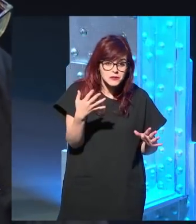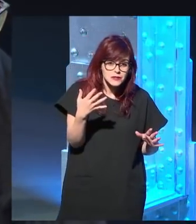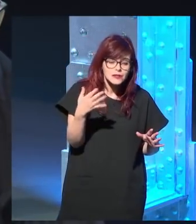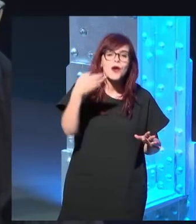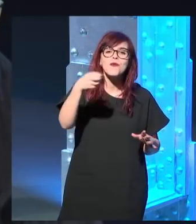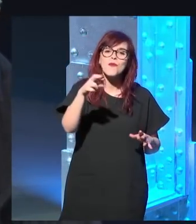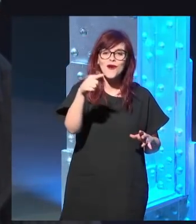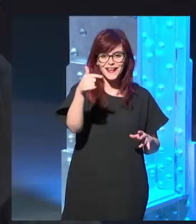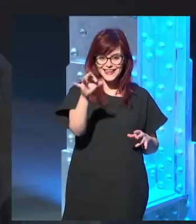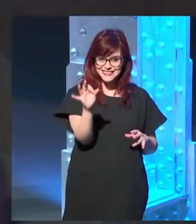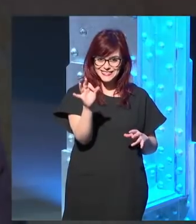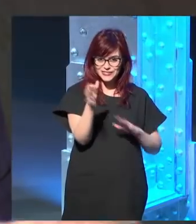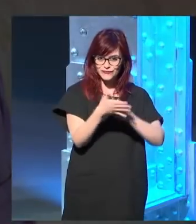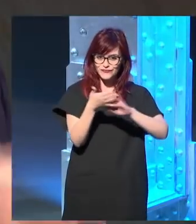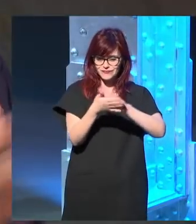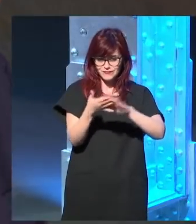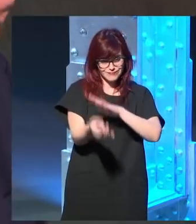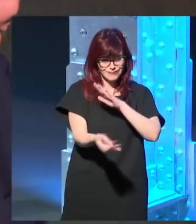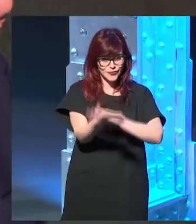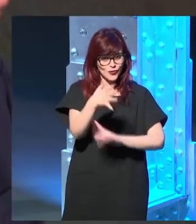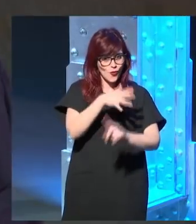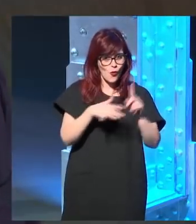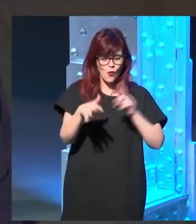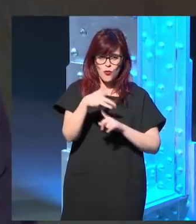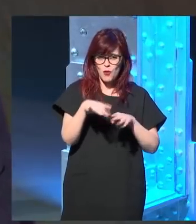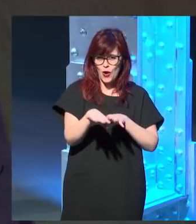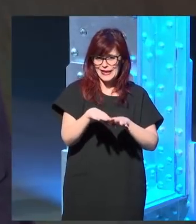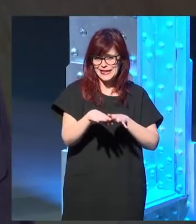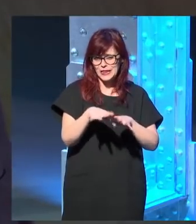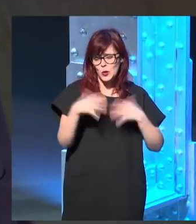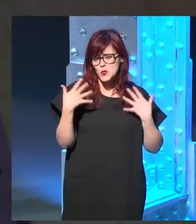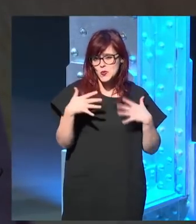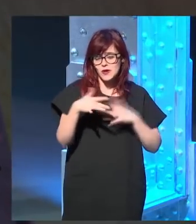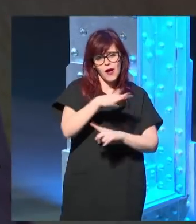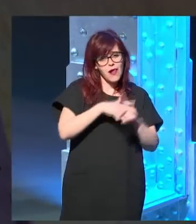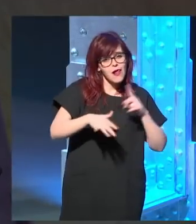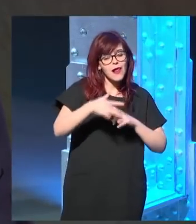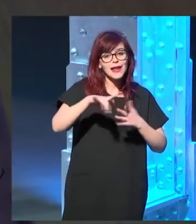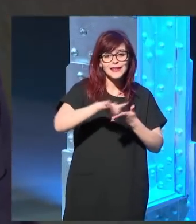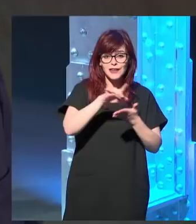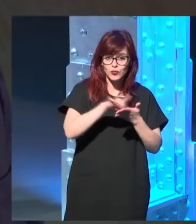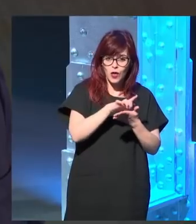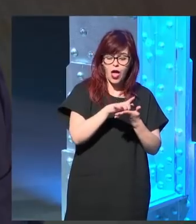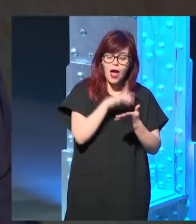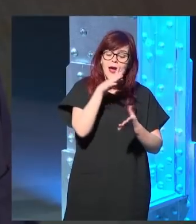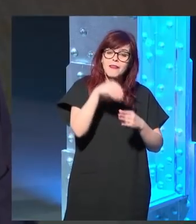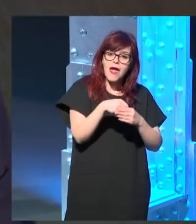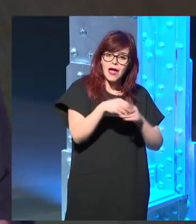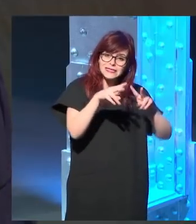Borges, que ha generado toda una masa crítica enorme y también mucha literatura sobre la literatura,